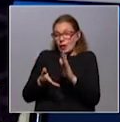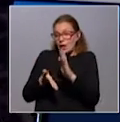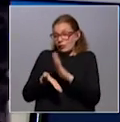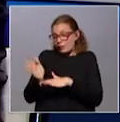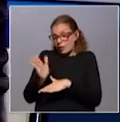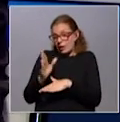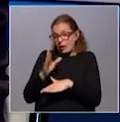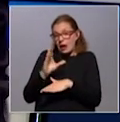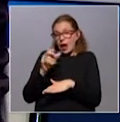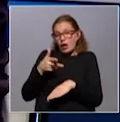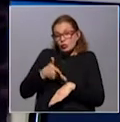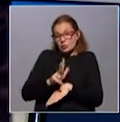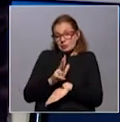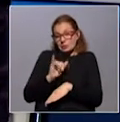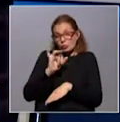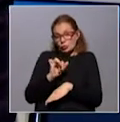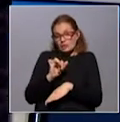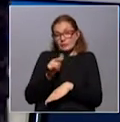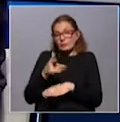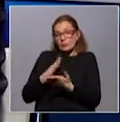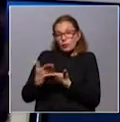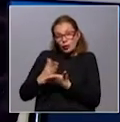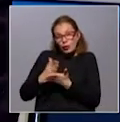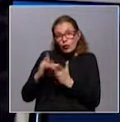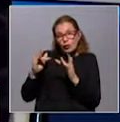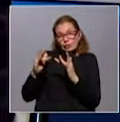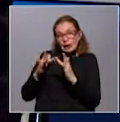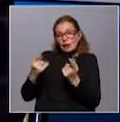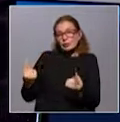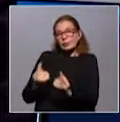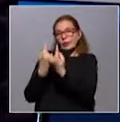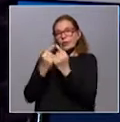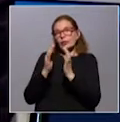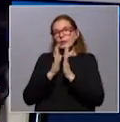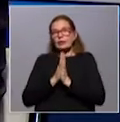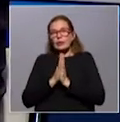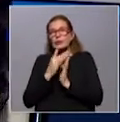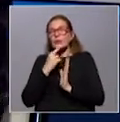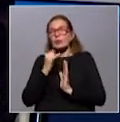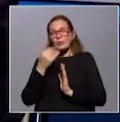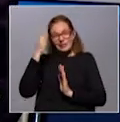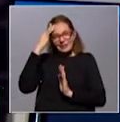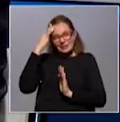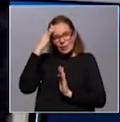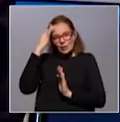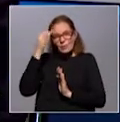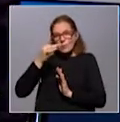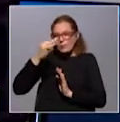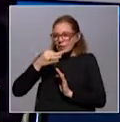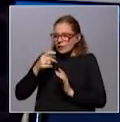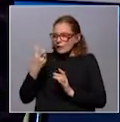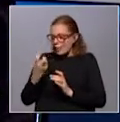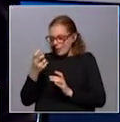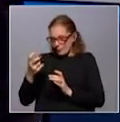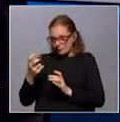estuvo en contacto con una población fronteriza, participó en un encuentro religioso y sabemos exactamente y hacen un rastreo.